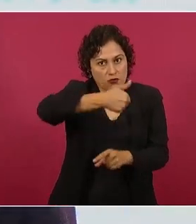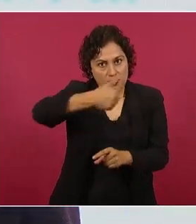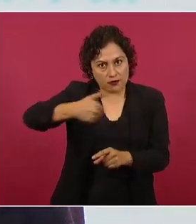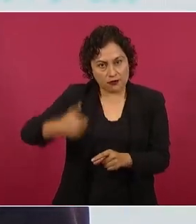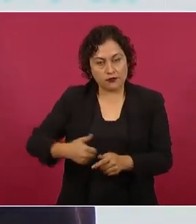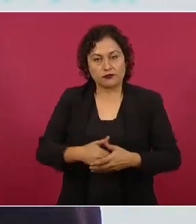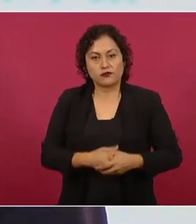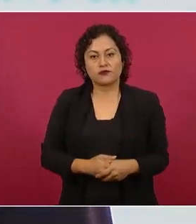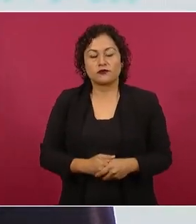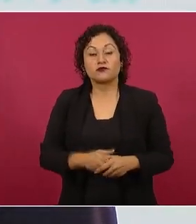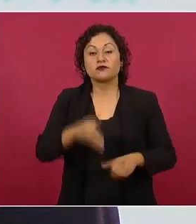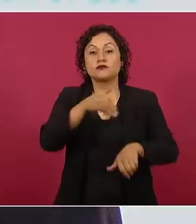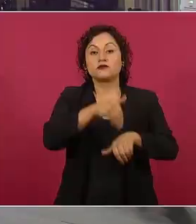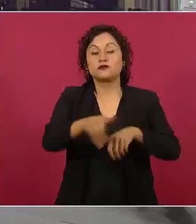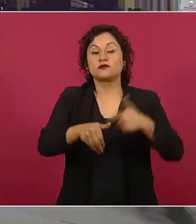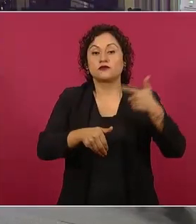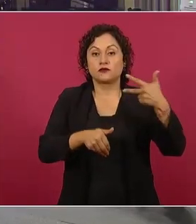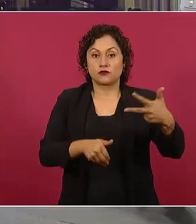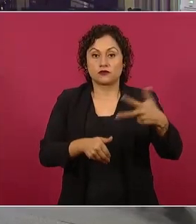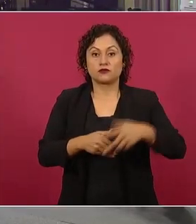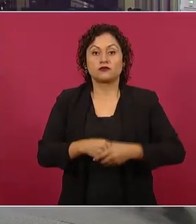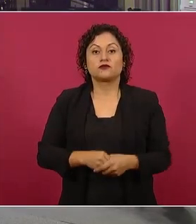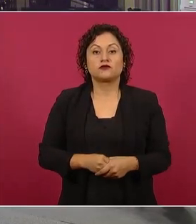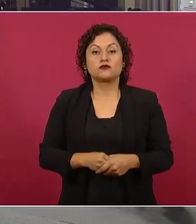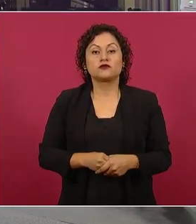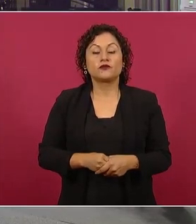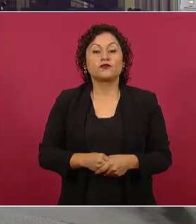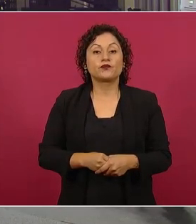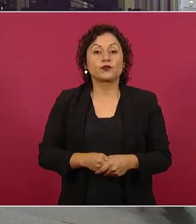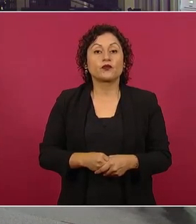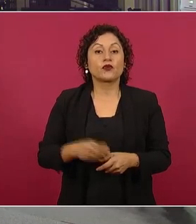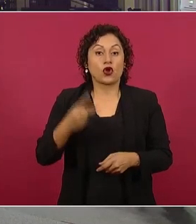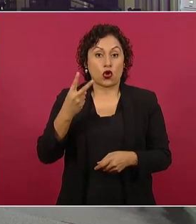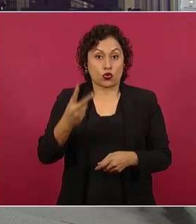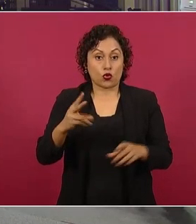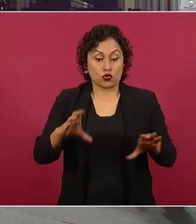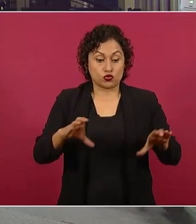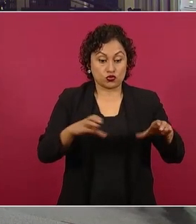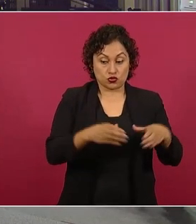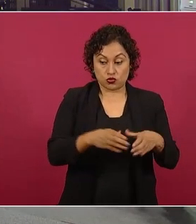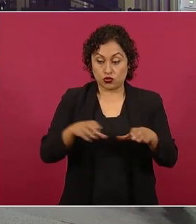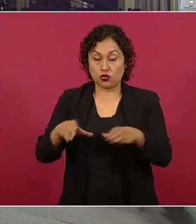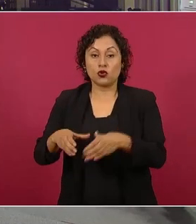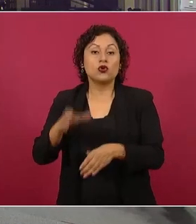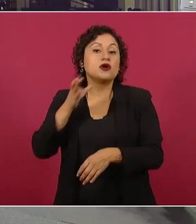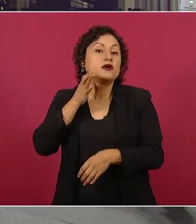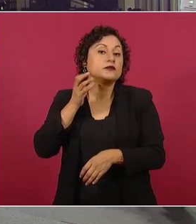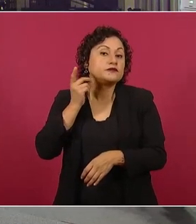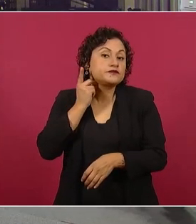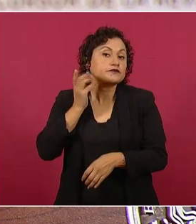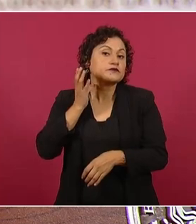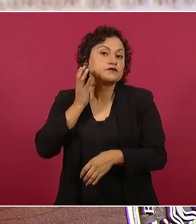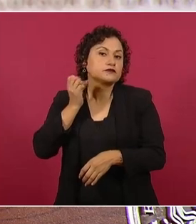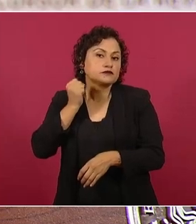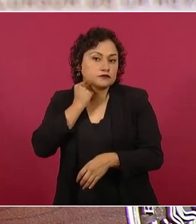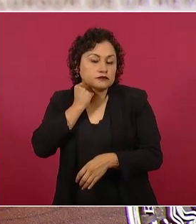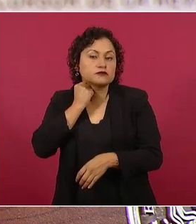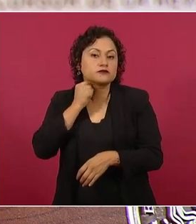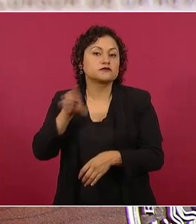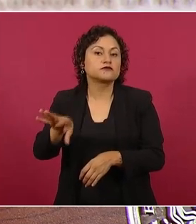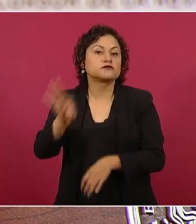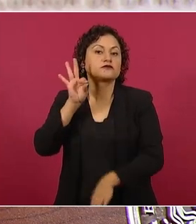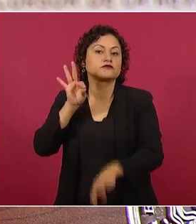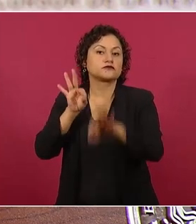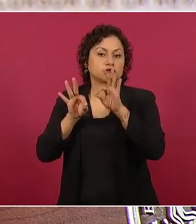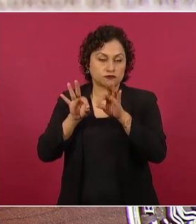Ocho, elegir a ambas cámaras del Congreso de la Unión mediante votación en cada una de